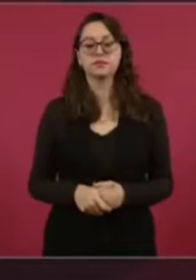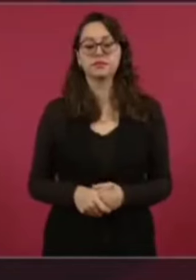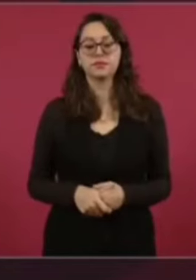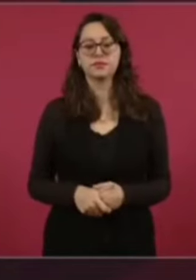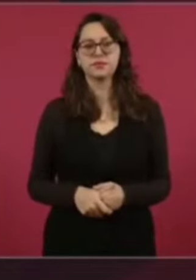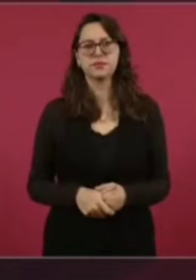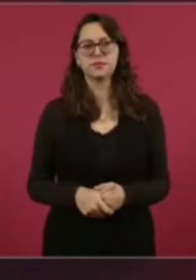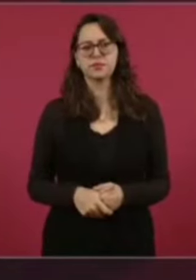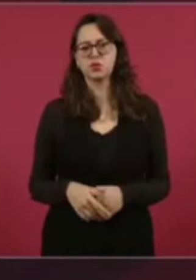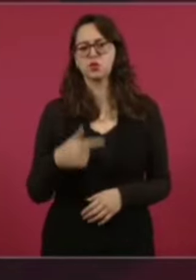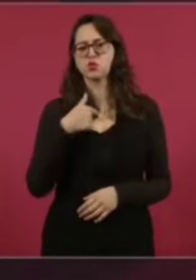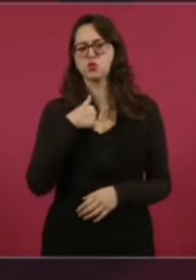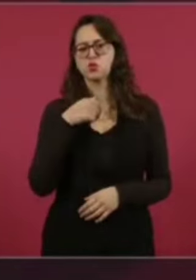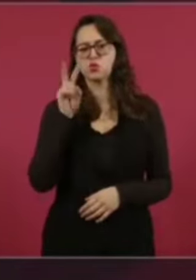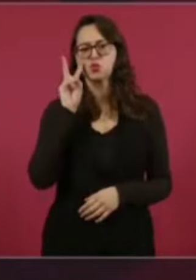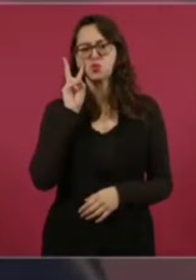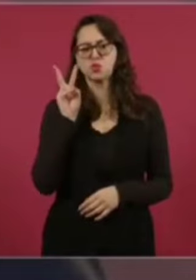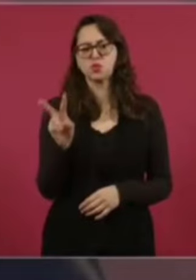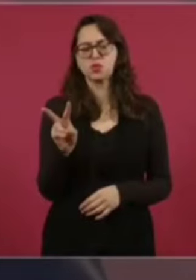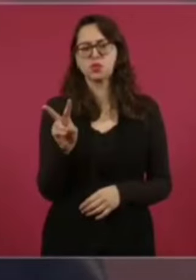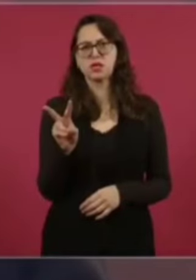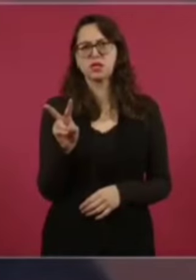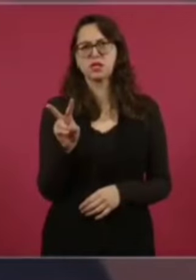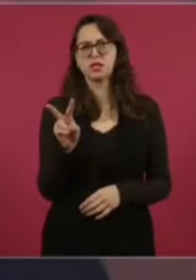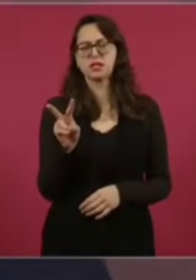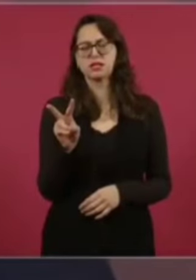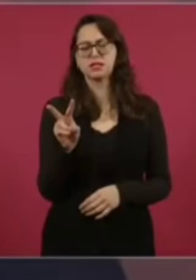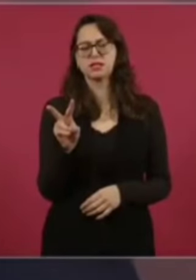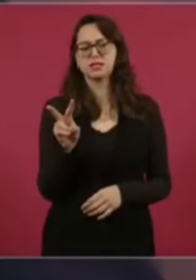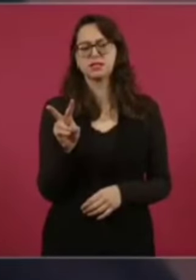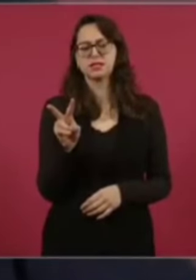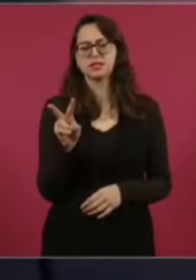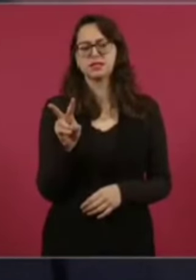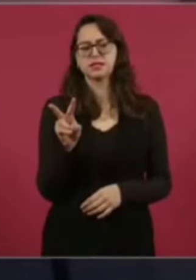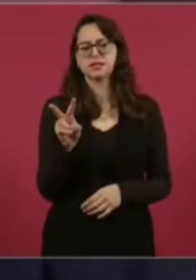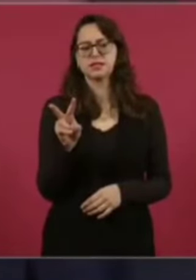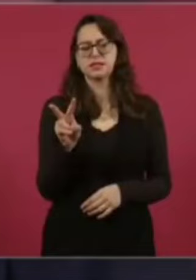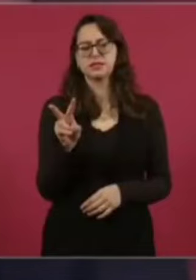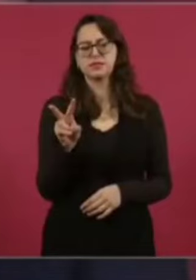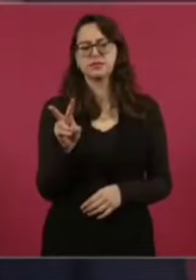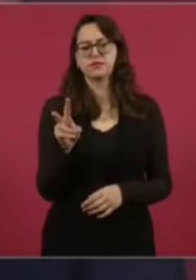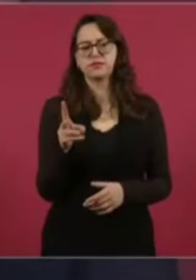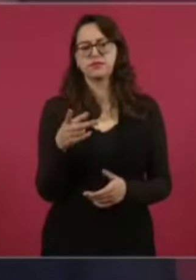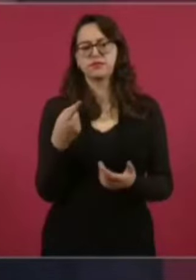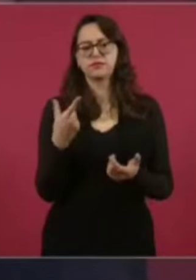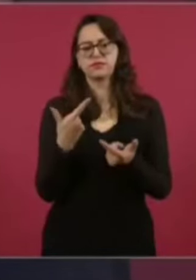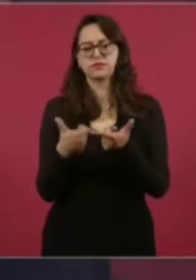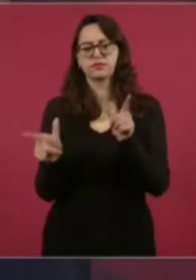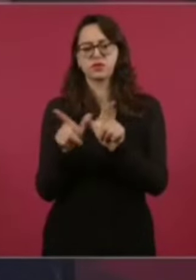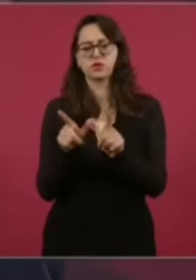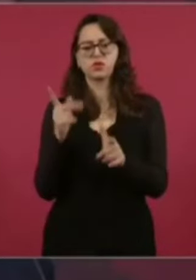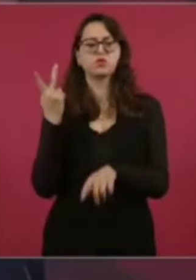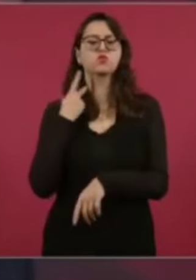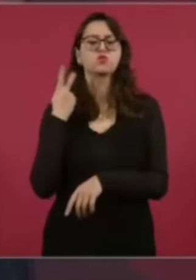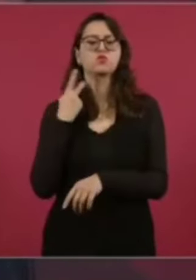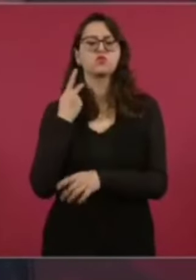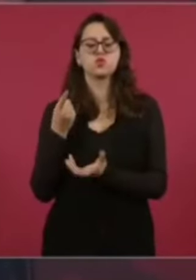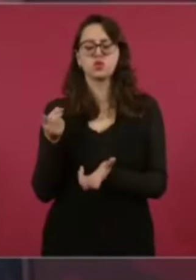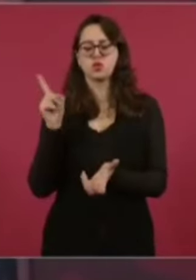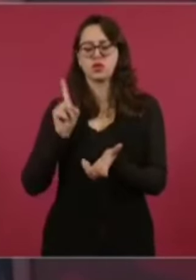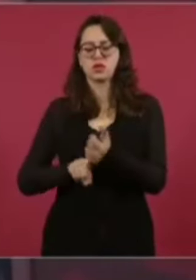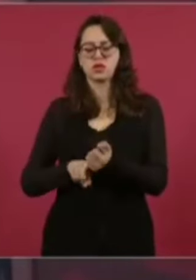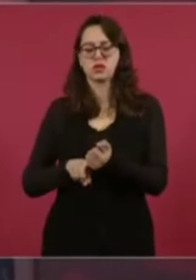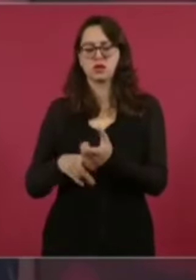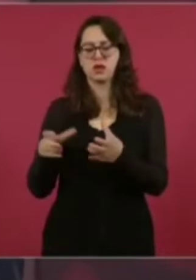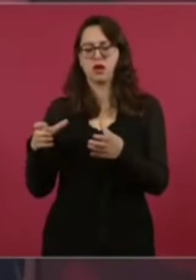visto resultados de las internas en el Partido